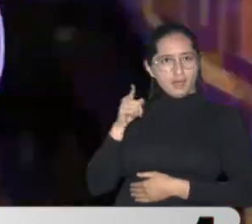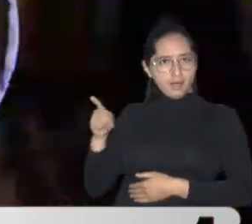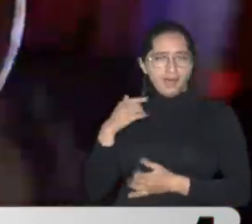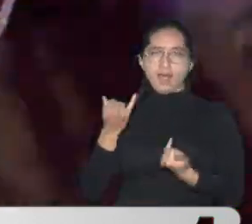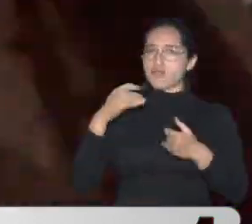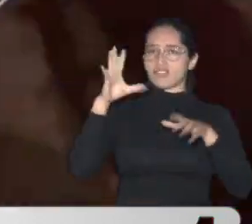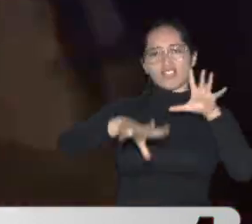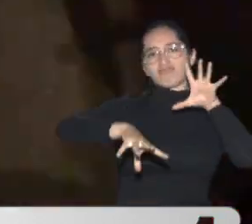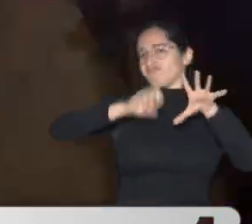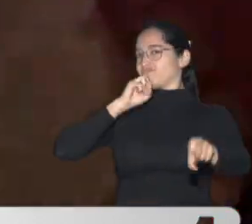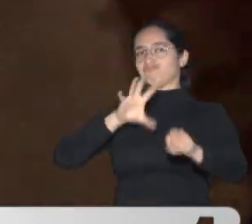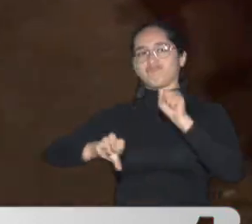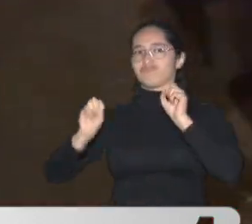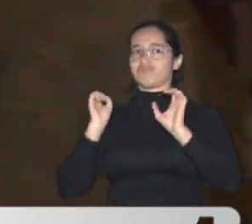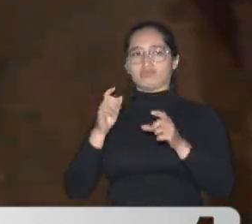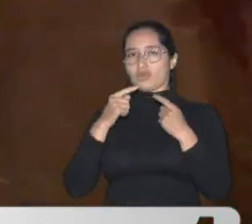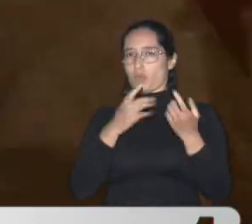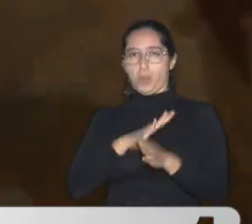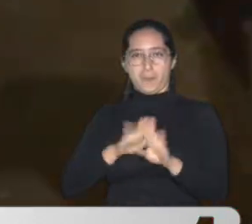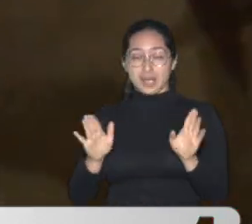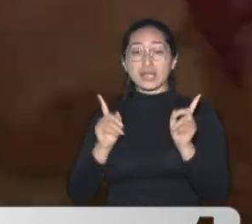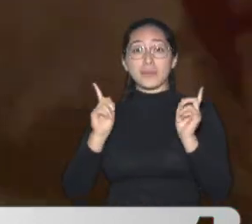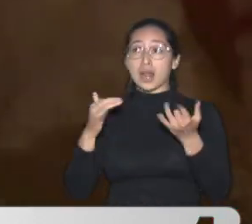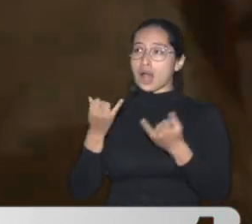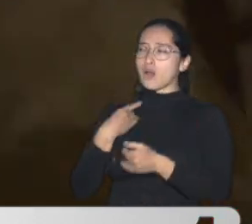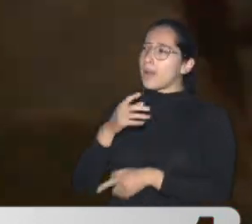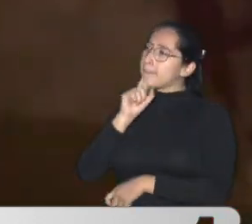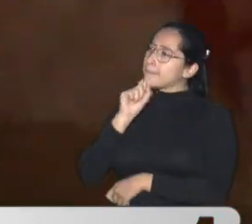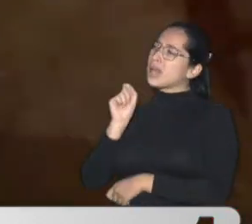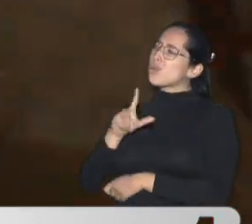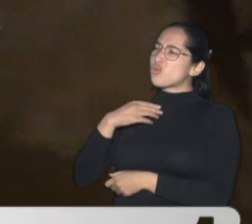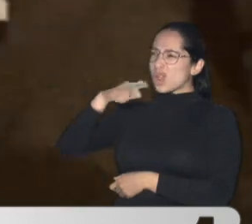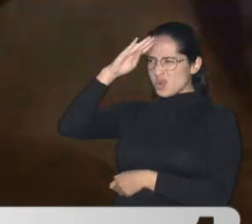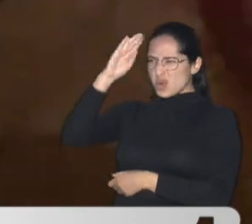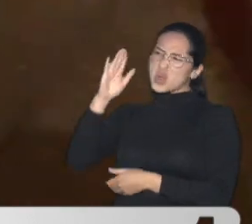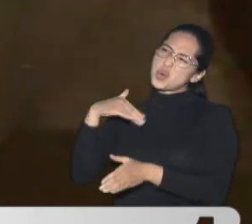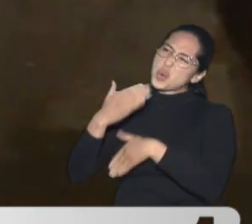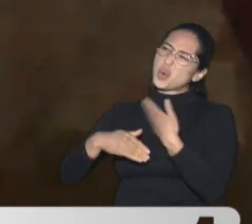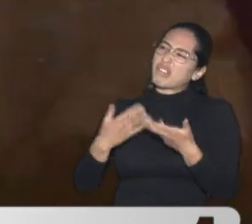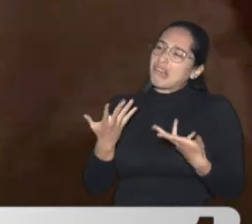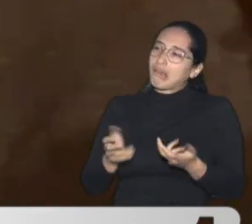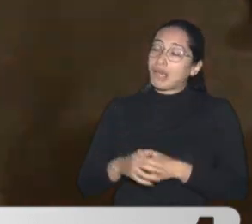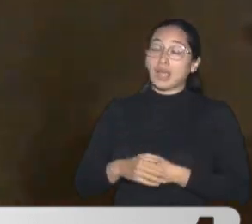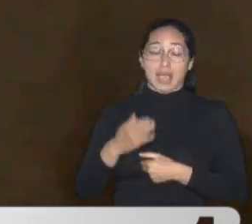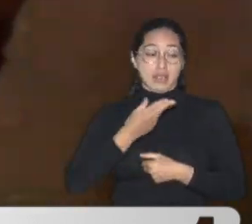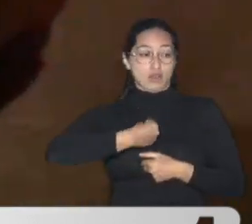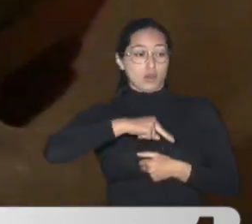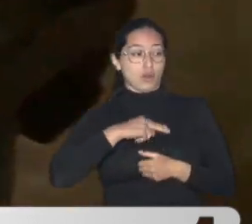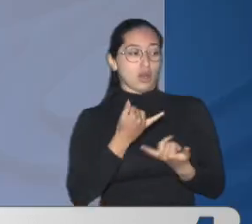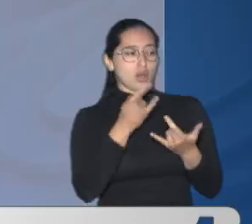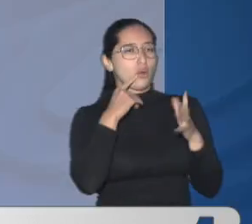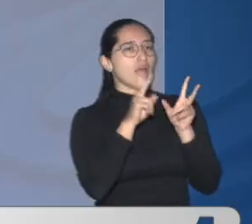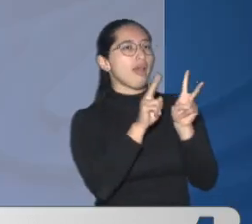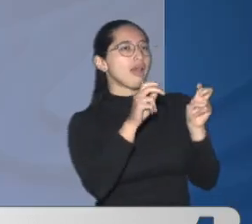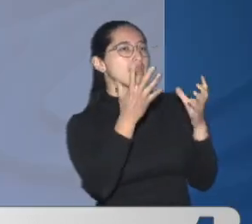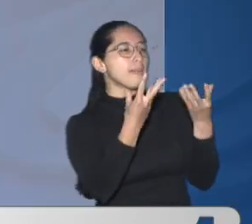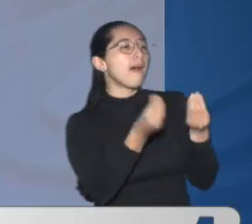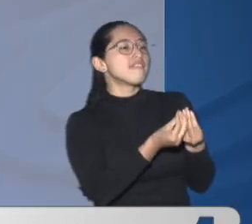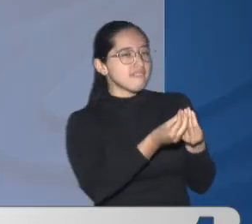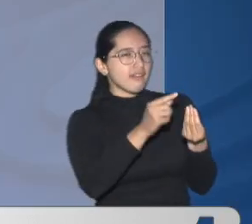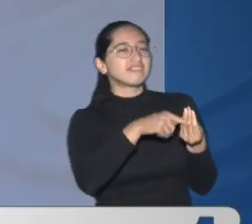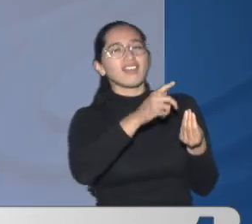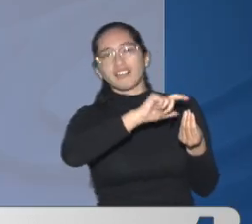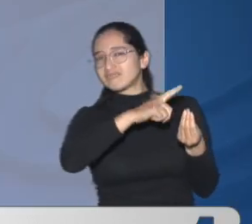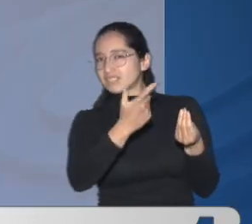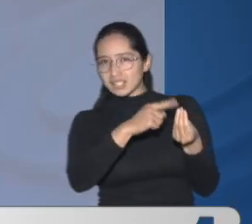hablamos Con la policía Metropolitana De Bogotá Quienes afirman Que encontraron Algunos dispositivos De una banda Organizada La cual ya Tienen